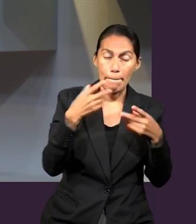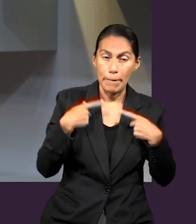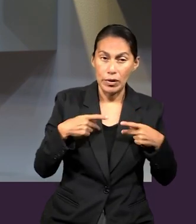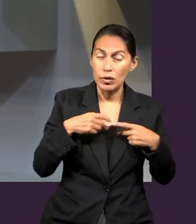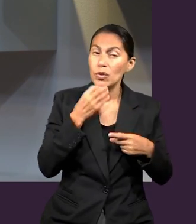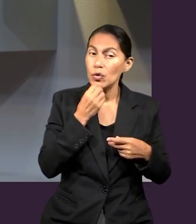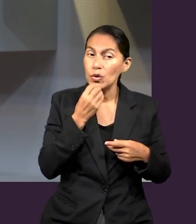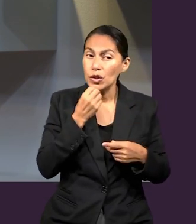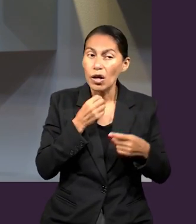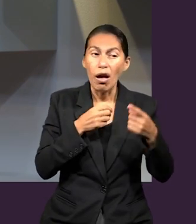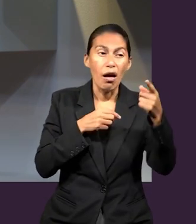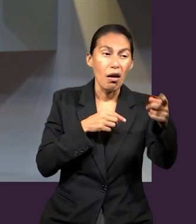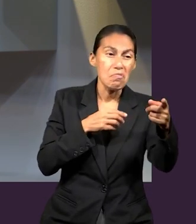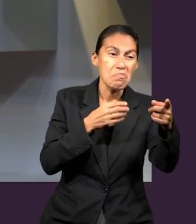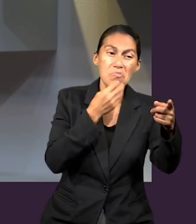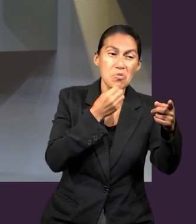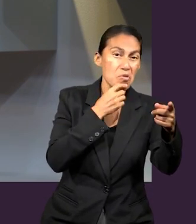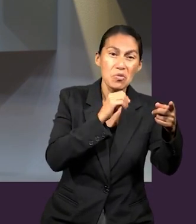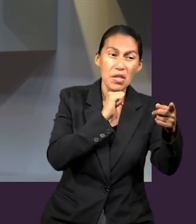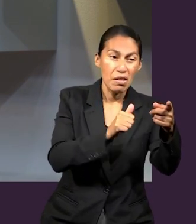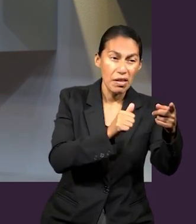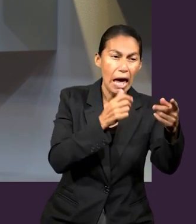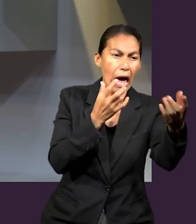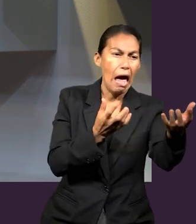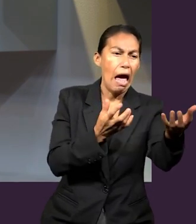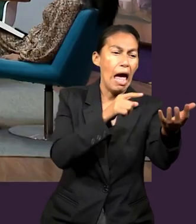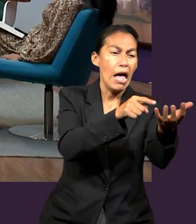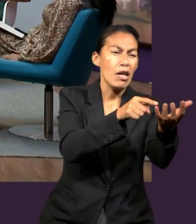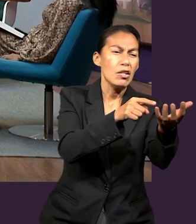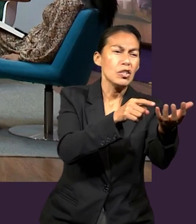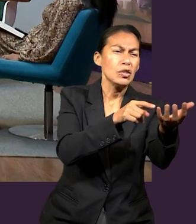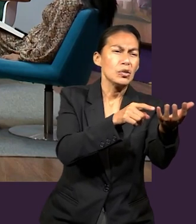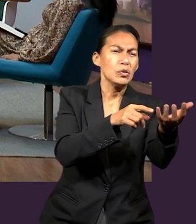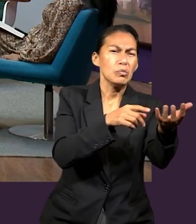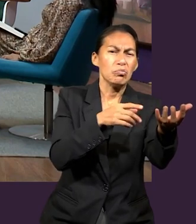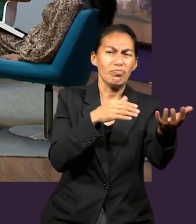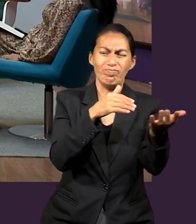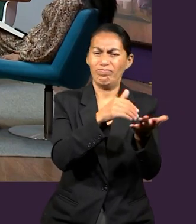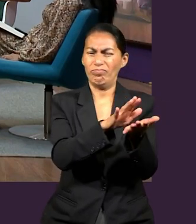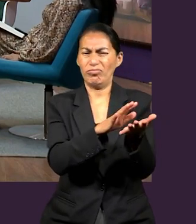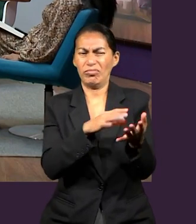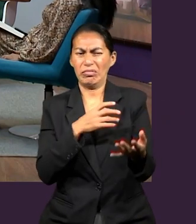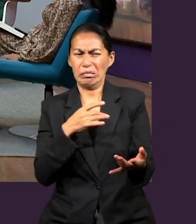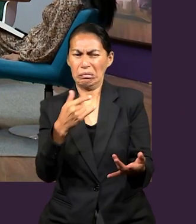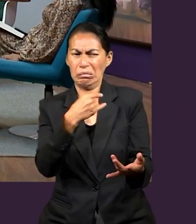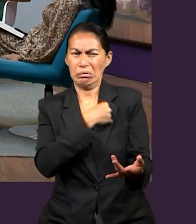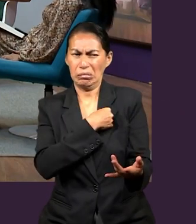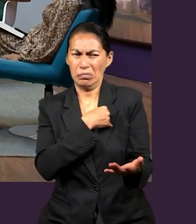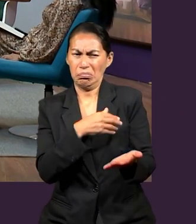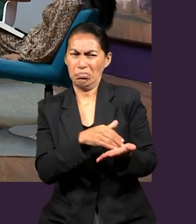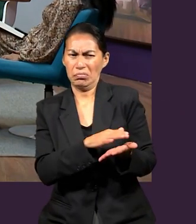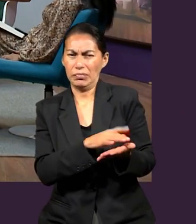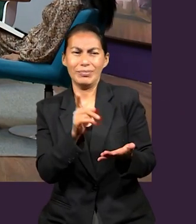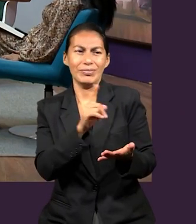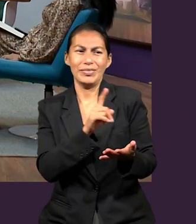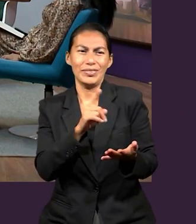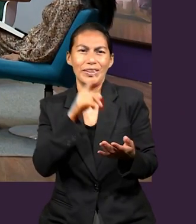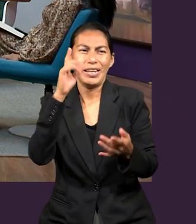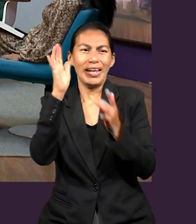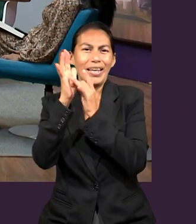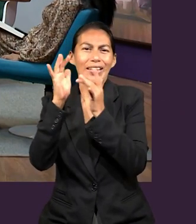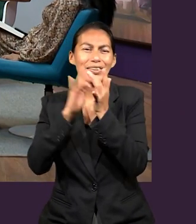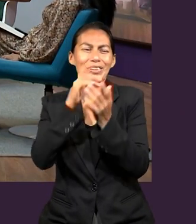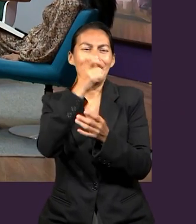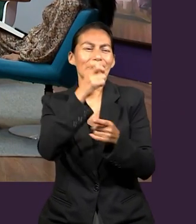también crea una nueva humanidad. Como tú bien mencionaste y como hemos estado estudiando, una